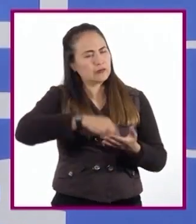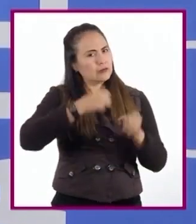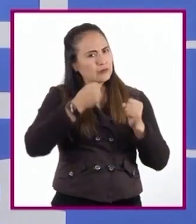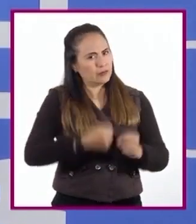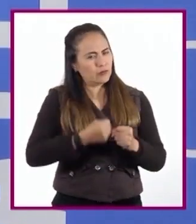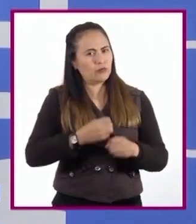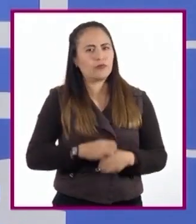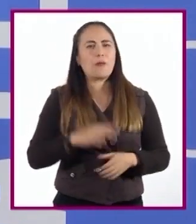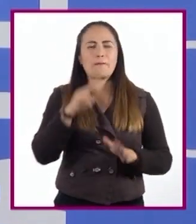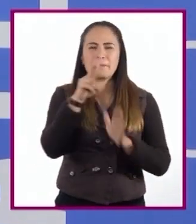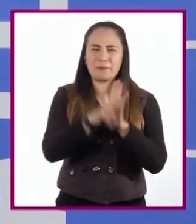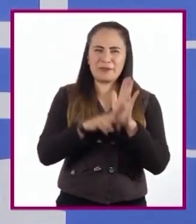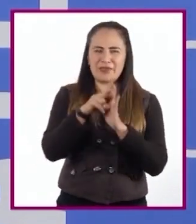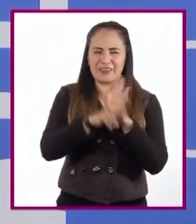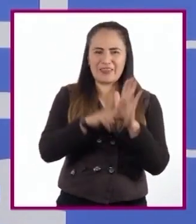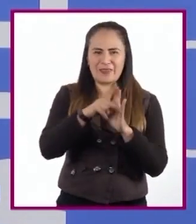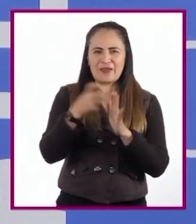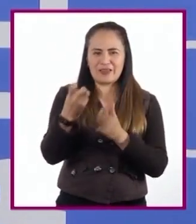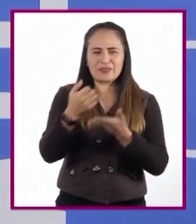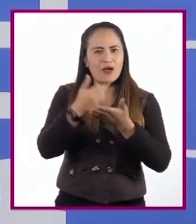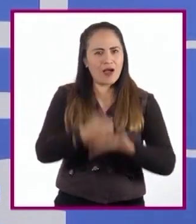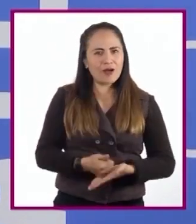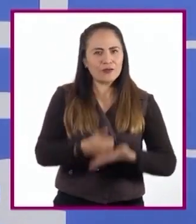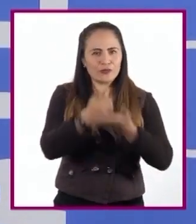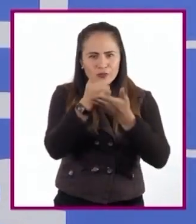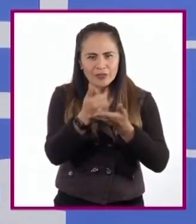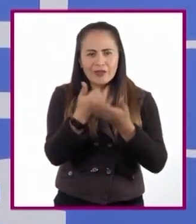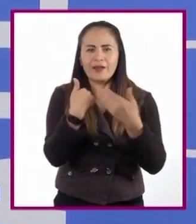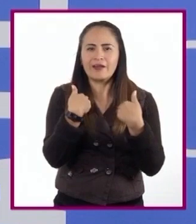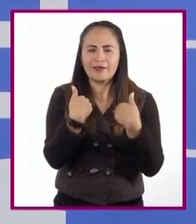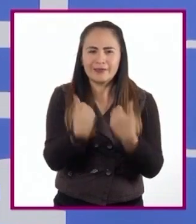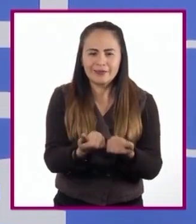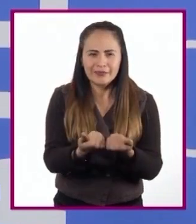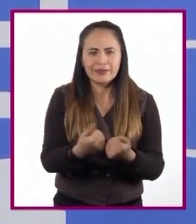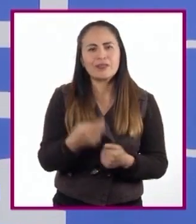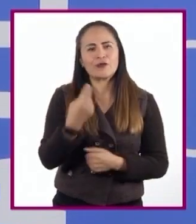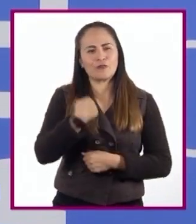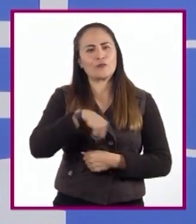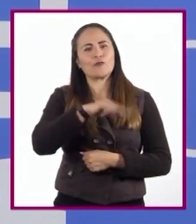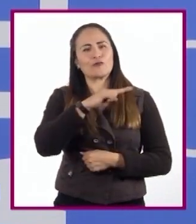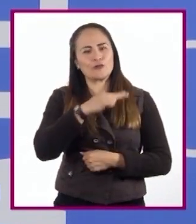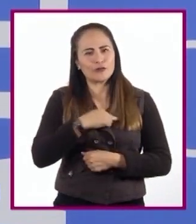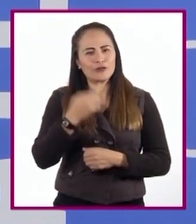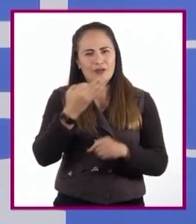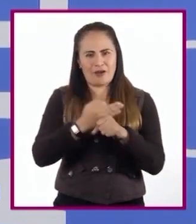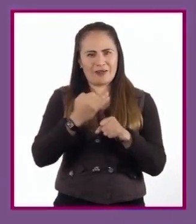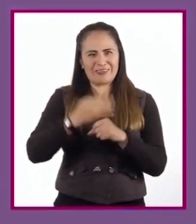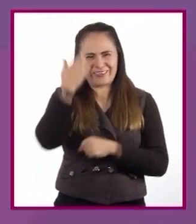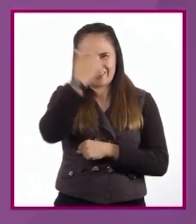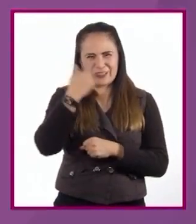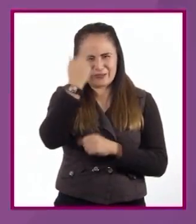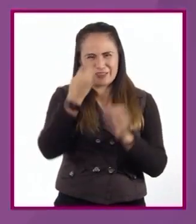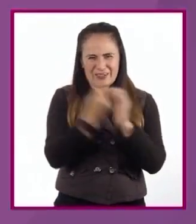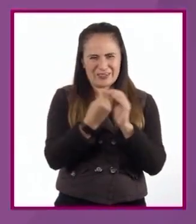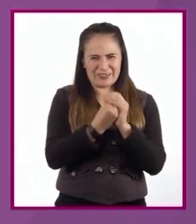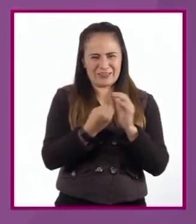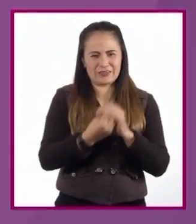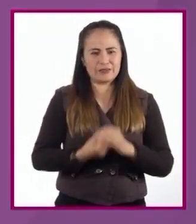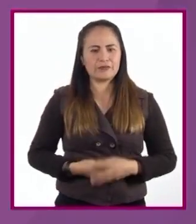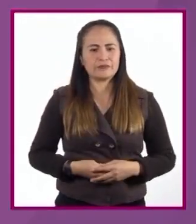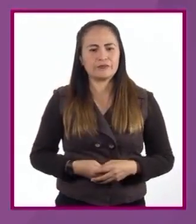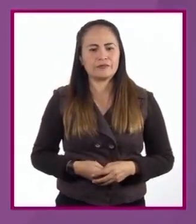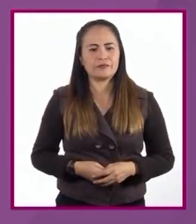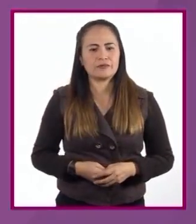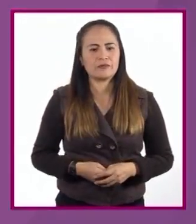al siguiente video que puede ayudarnos a comprender un poco mejor lo que hemos revisado durante esta sesión. ¿Qué tan válido es hacer